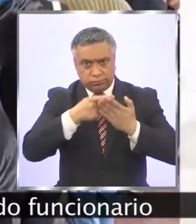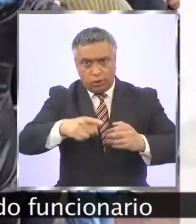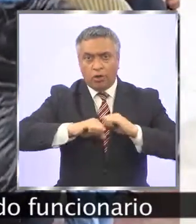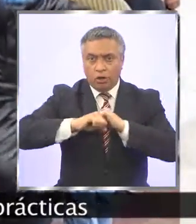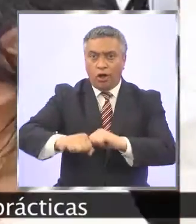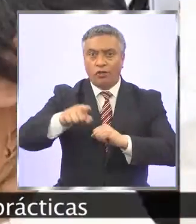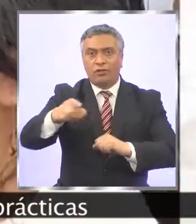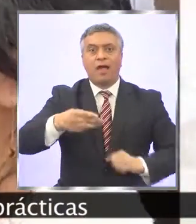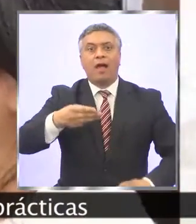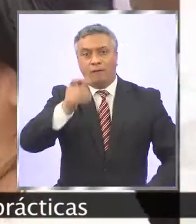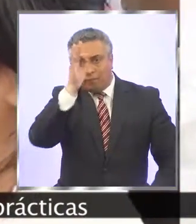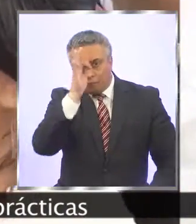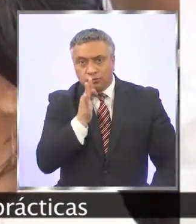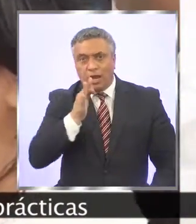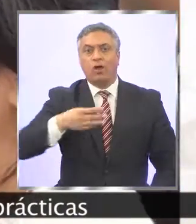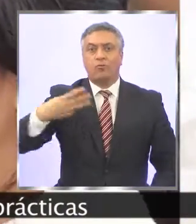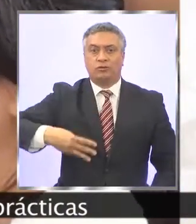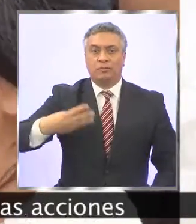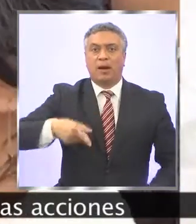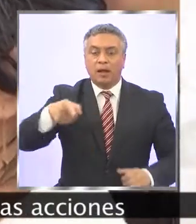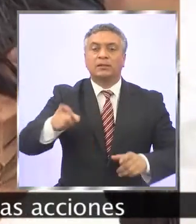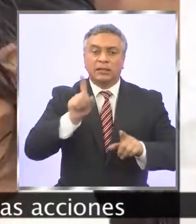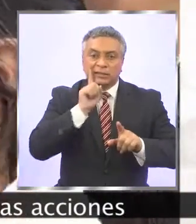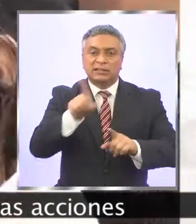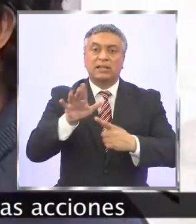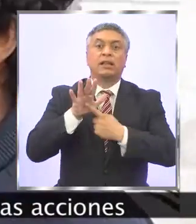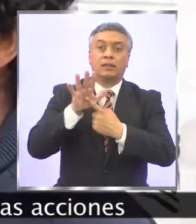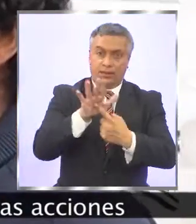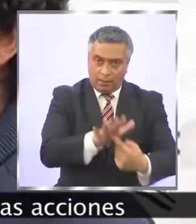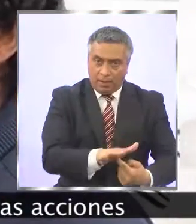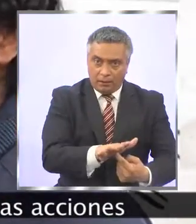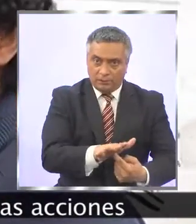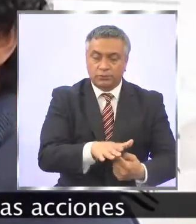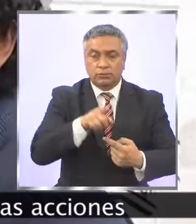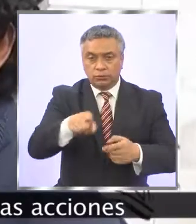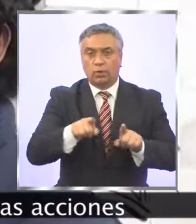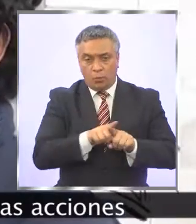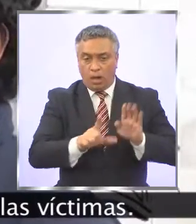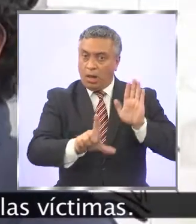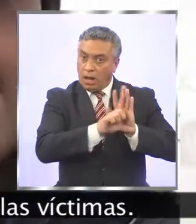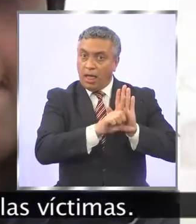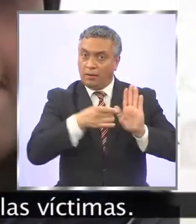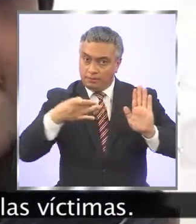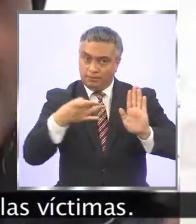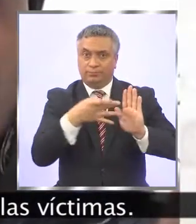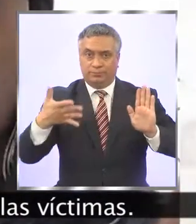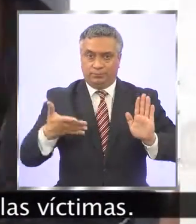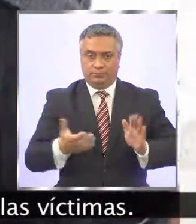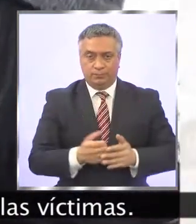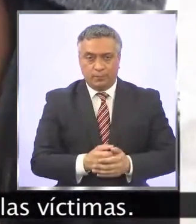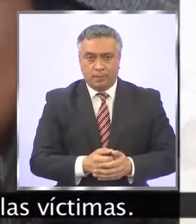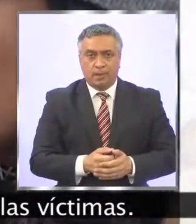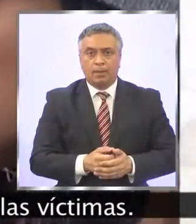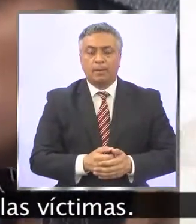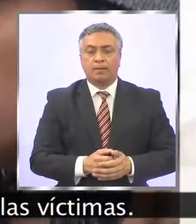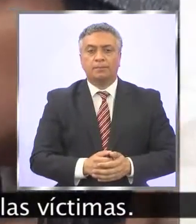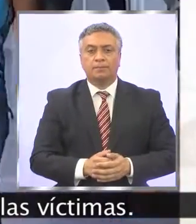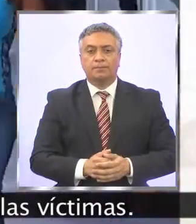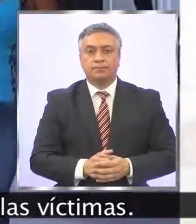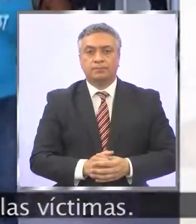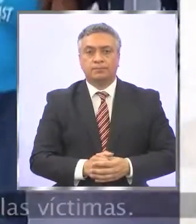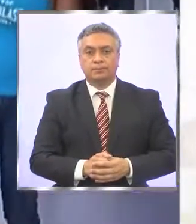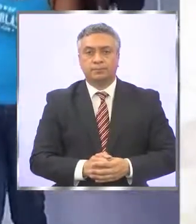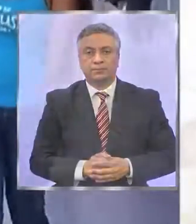funcionario municipal denunciado por prácticas discriminatorias al margen de las acciones legales que puedan emprender las